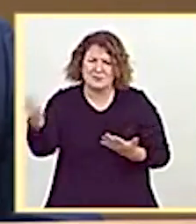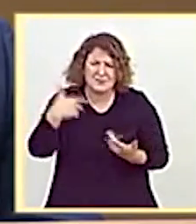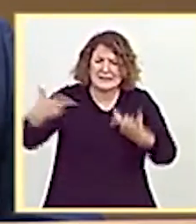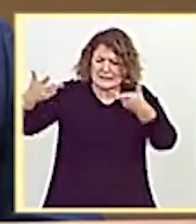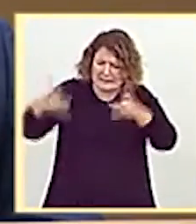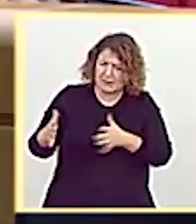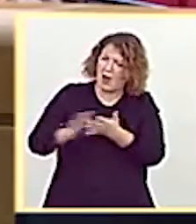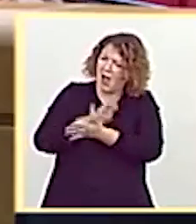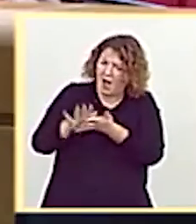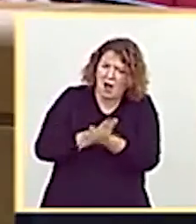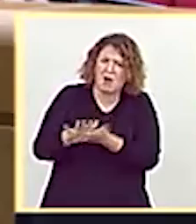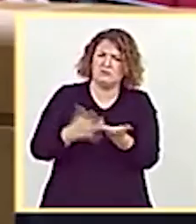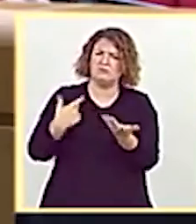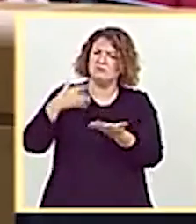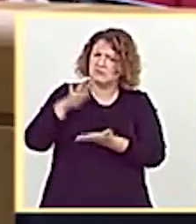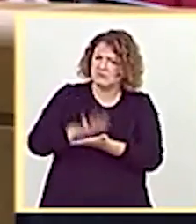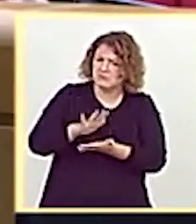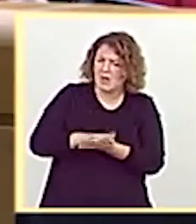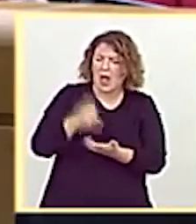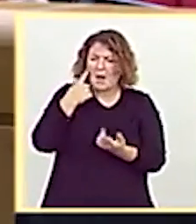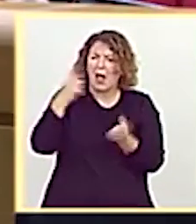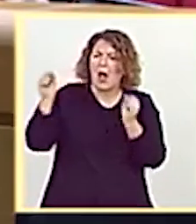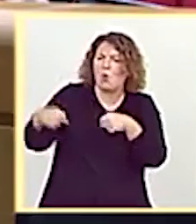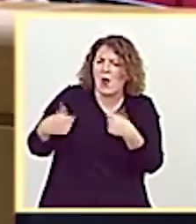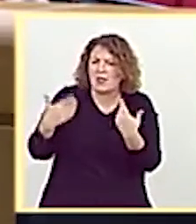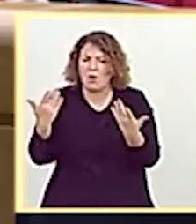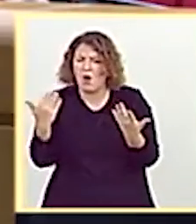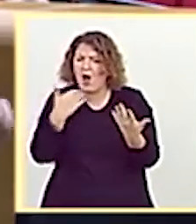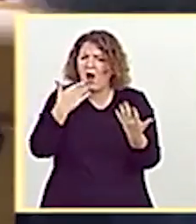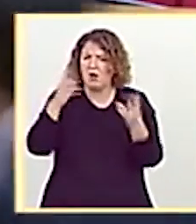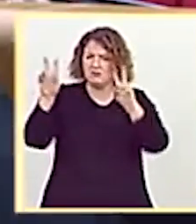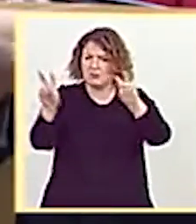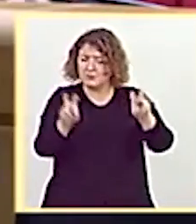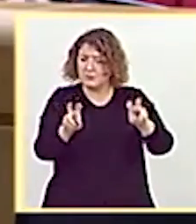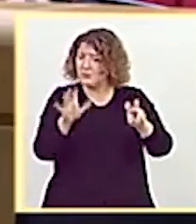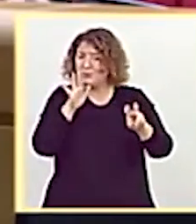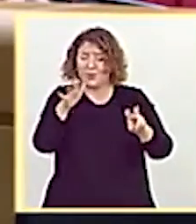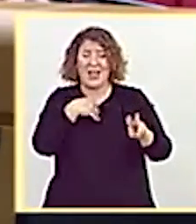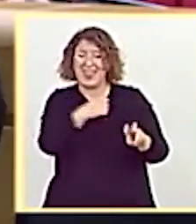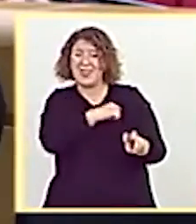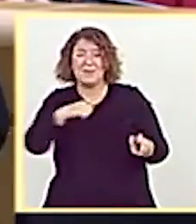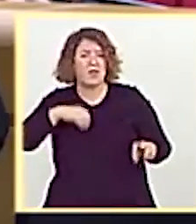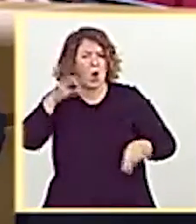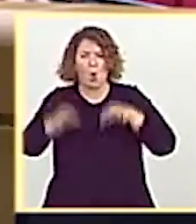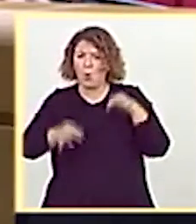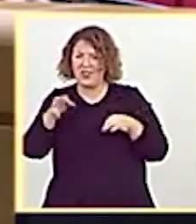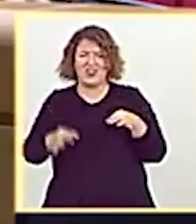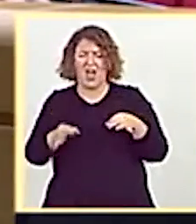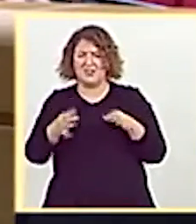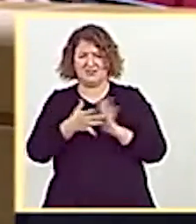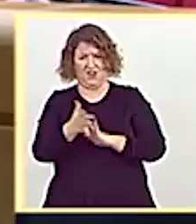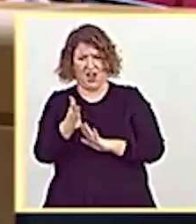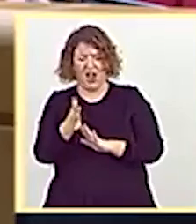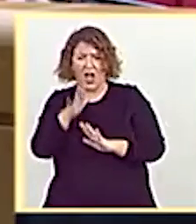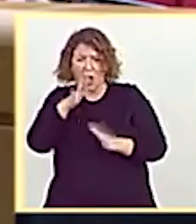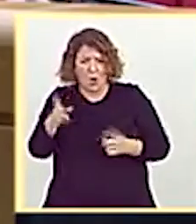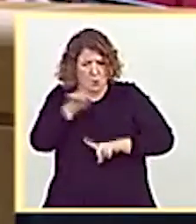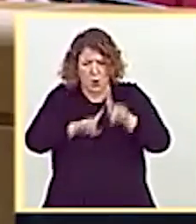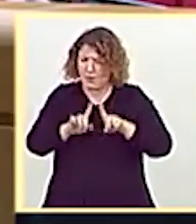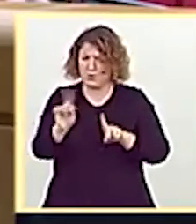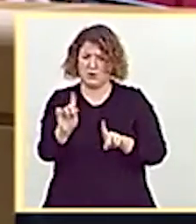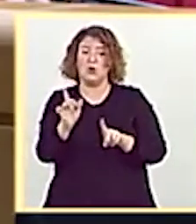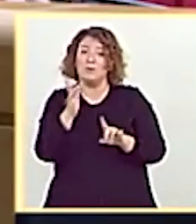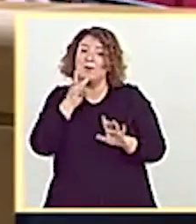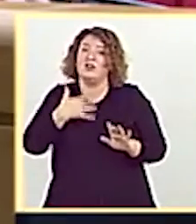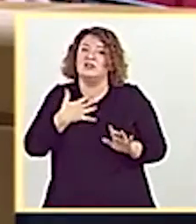desde la serenidad. Encontremos puntos de acuerdo. Porque la independencia judicial en absoluto está en juego. Pero sí está en juego la credibilidad